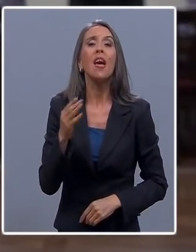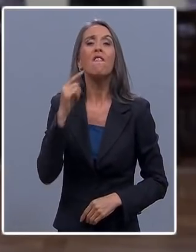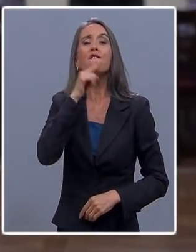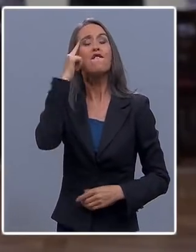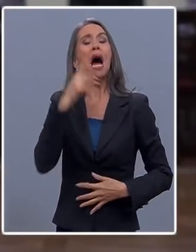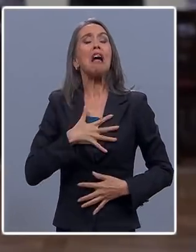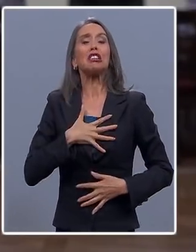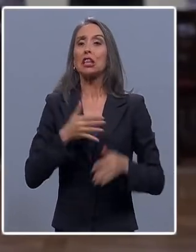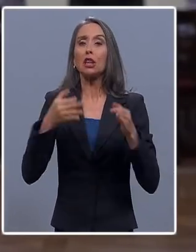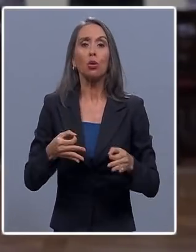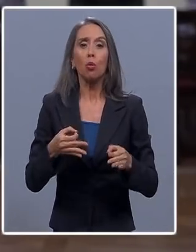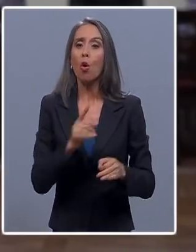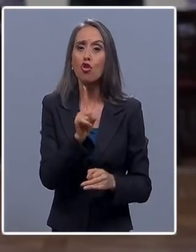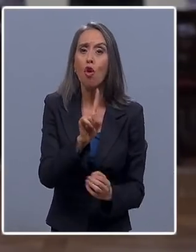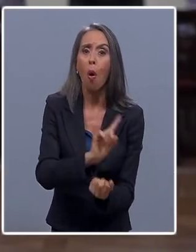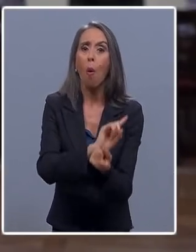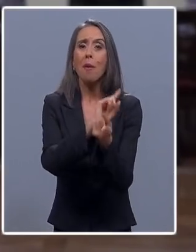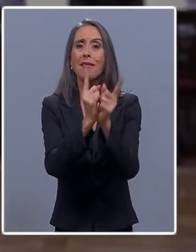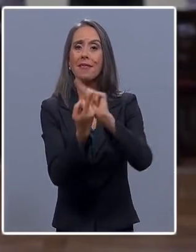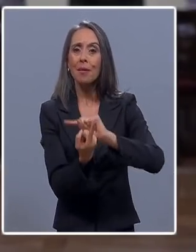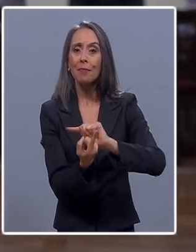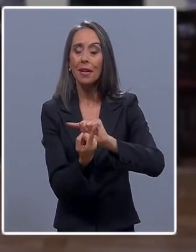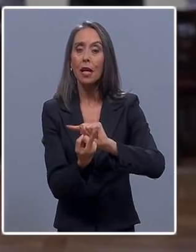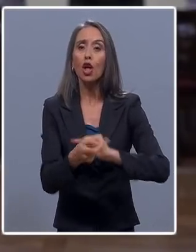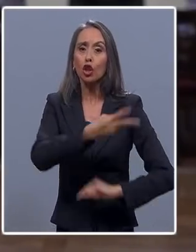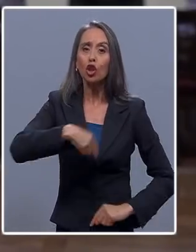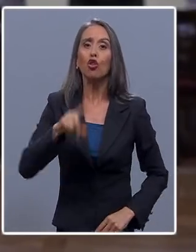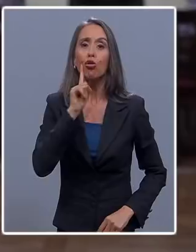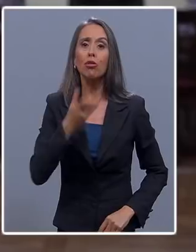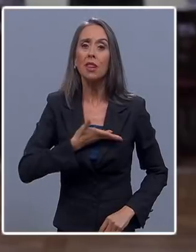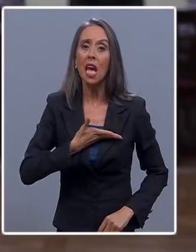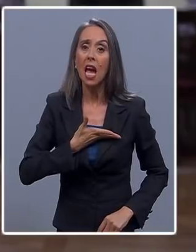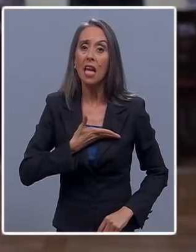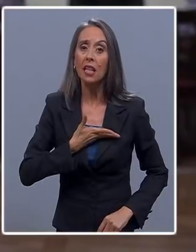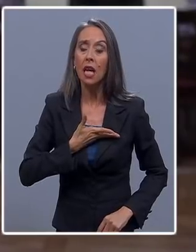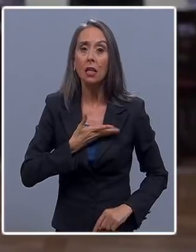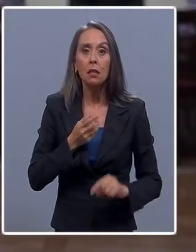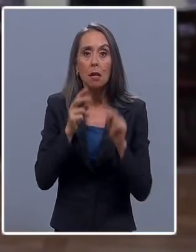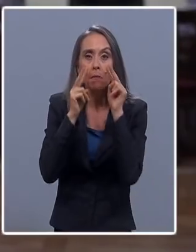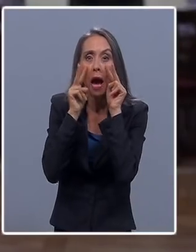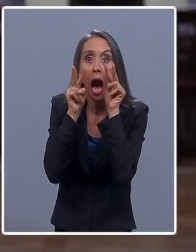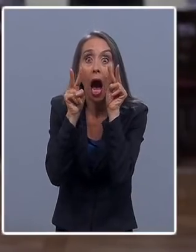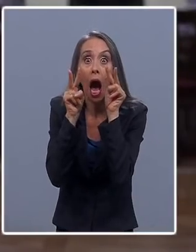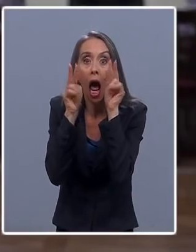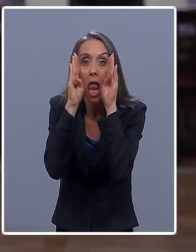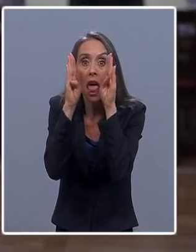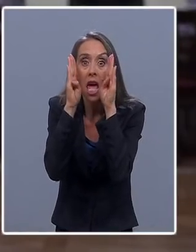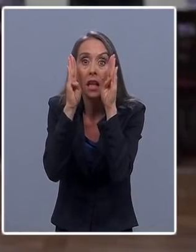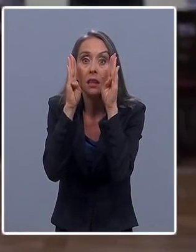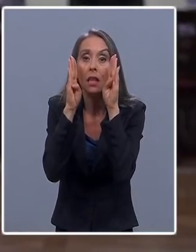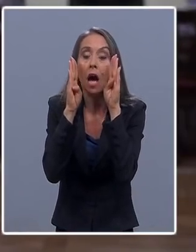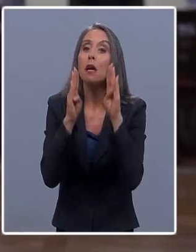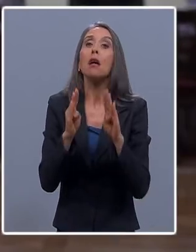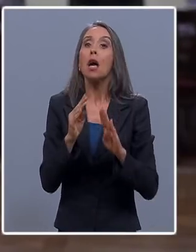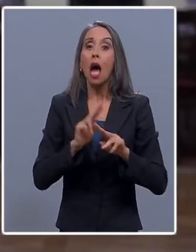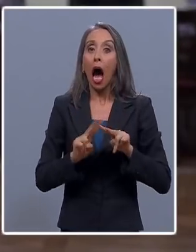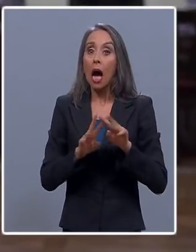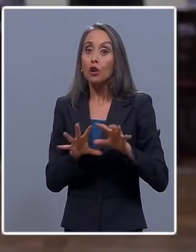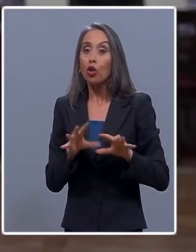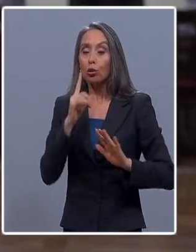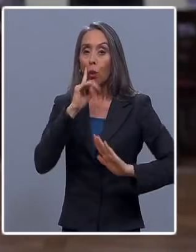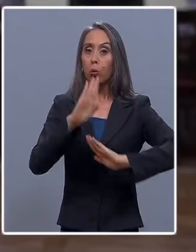seguridades. Todo lo contrario. Tenemos que permanecer muy alertas. Tenemos que actuar con mucha